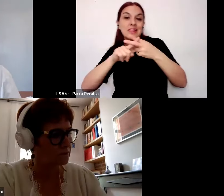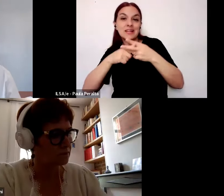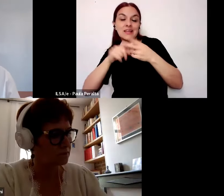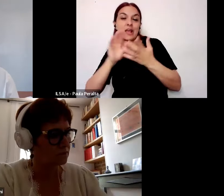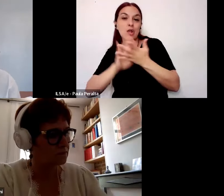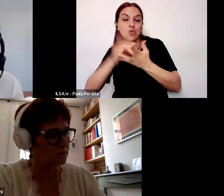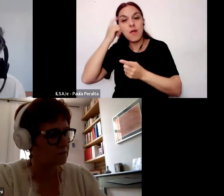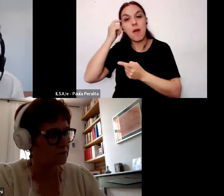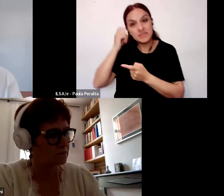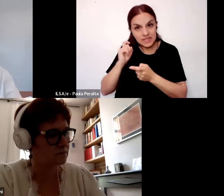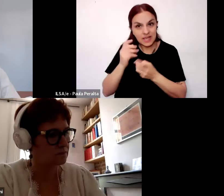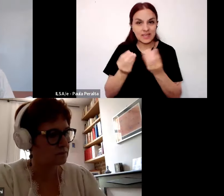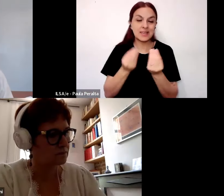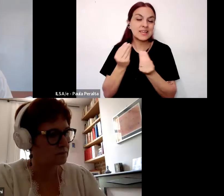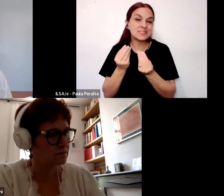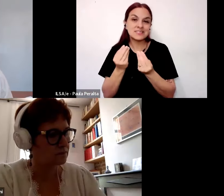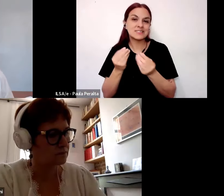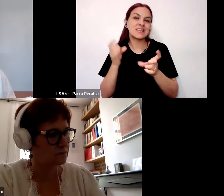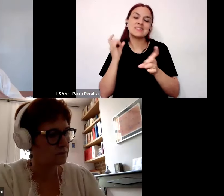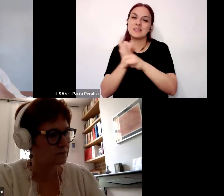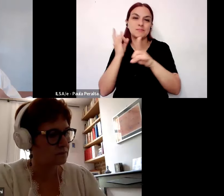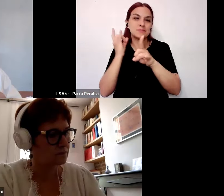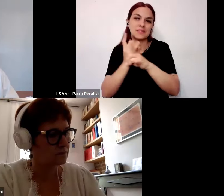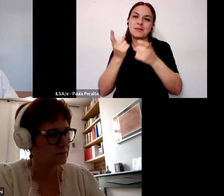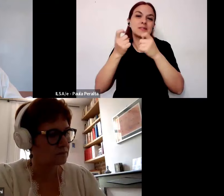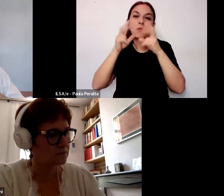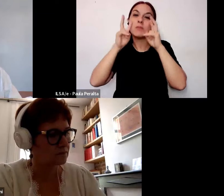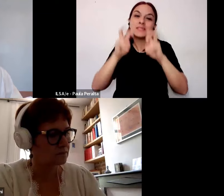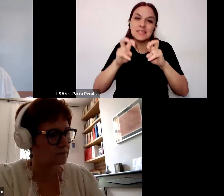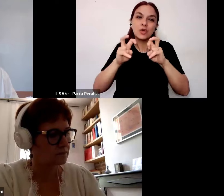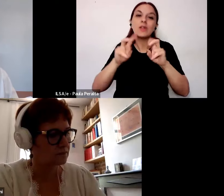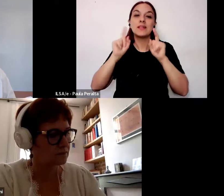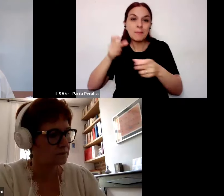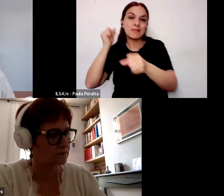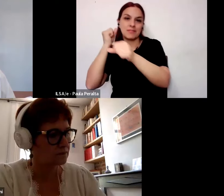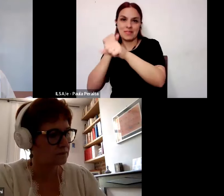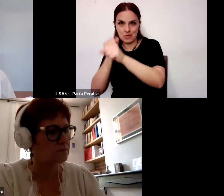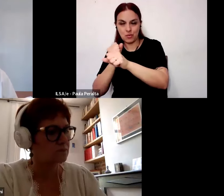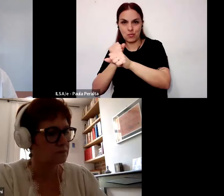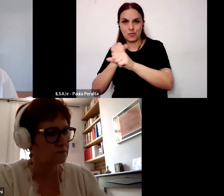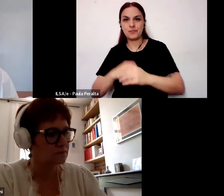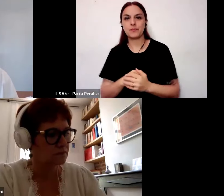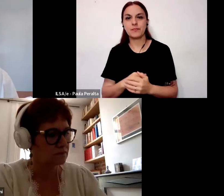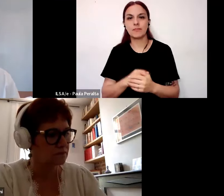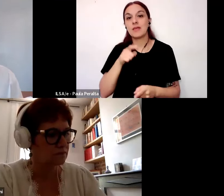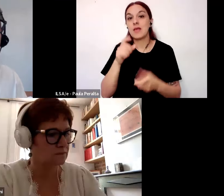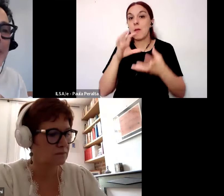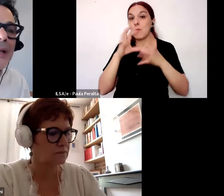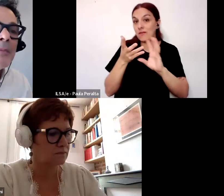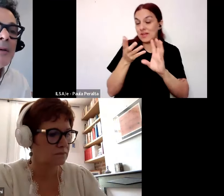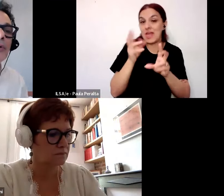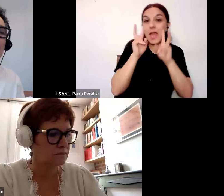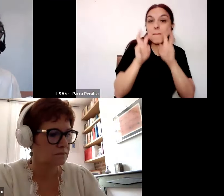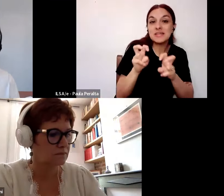siempre es investigación acción o sea siempre es pensada como una modalidad de investigación acción pero